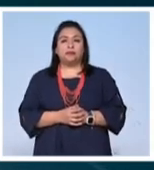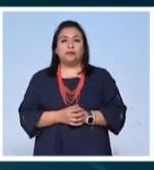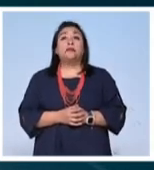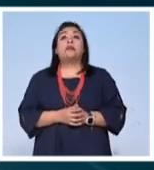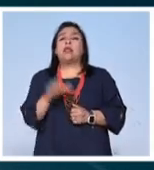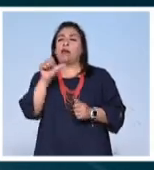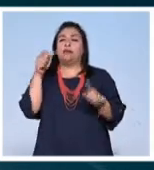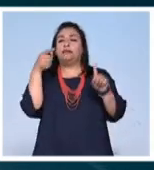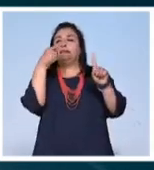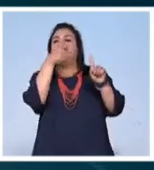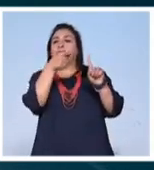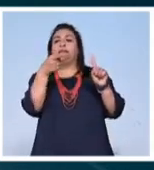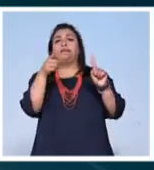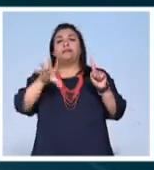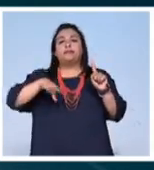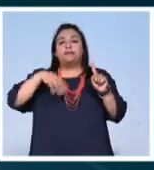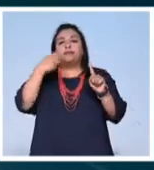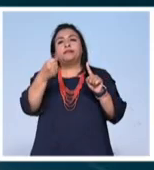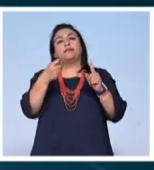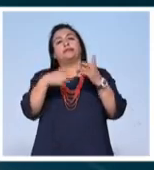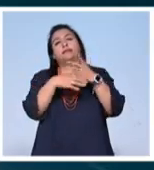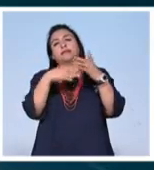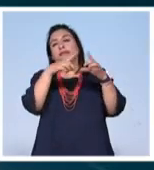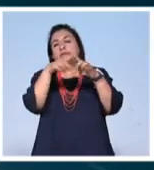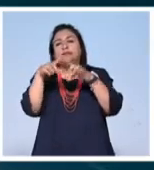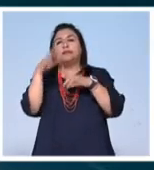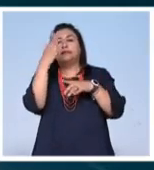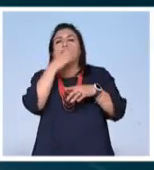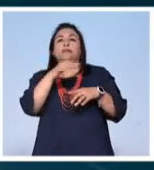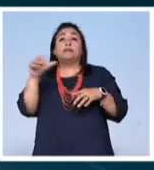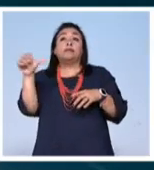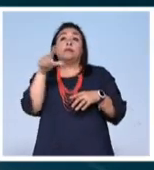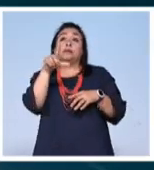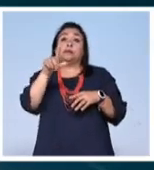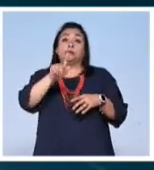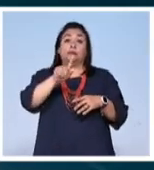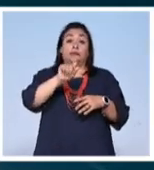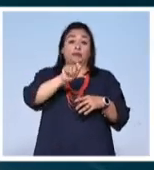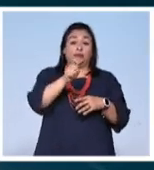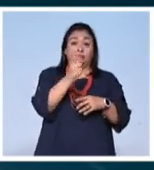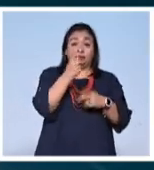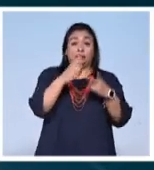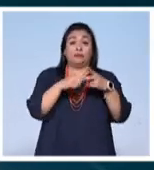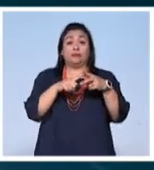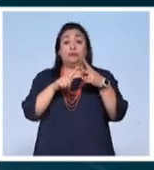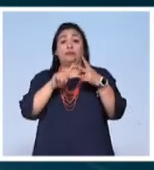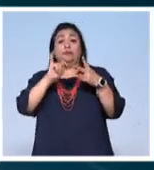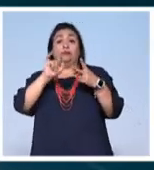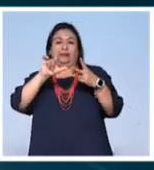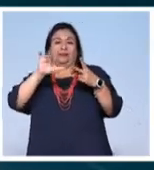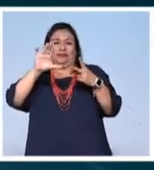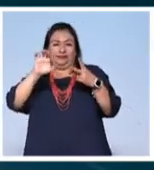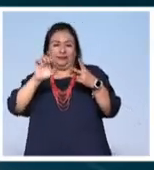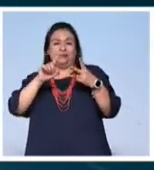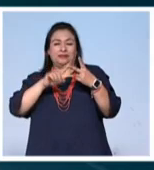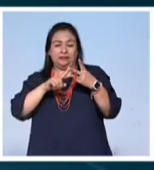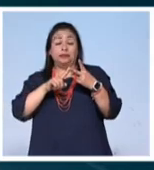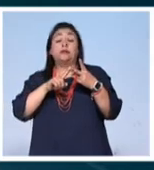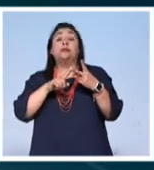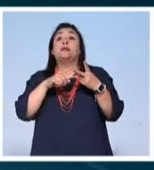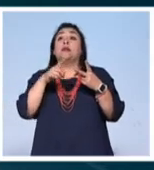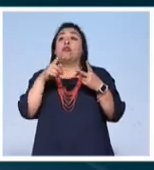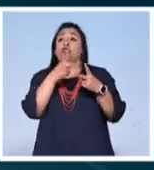Con el objetivo de unir esfuerzos, recursos y capacidades, Canal 22 y el Instituto Latinoamericano de Comunicación Educativa,